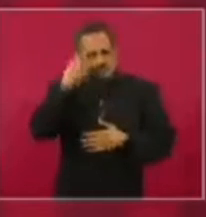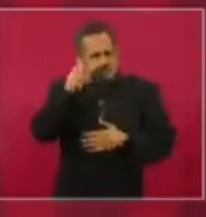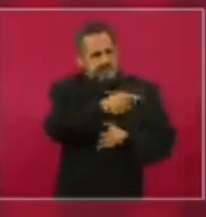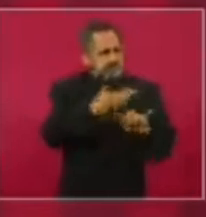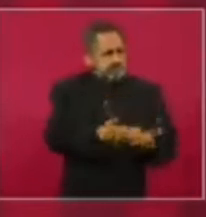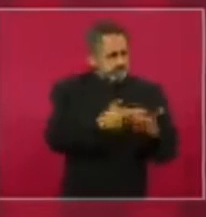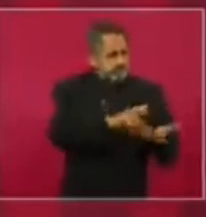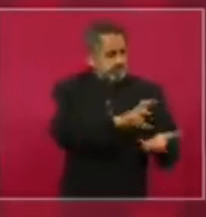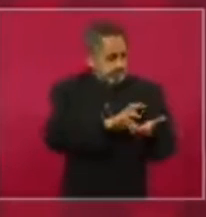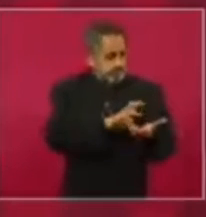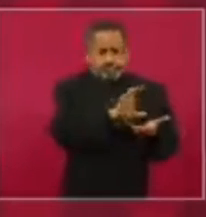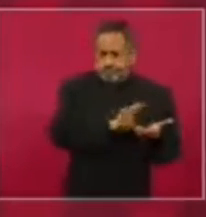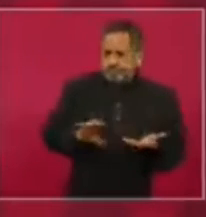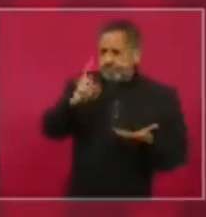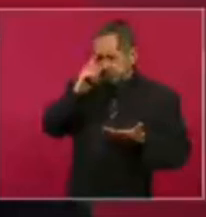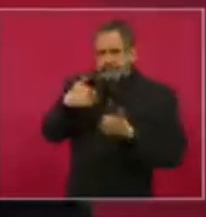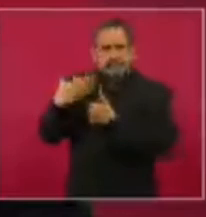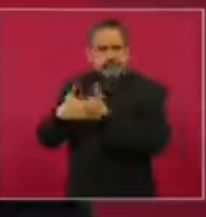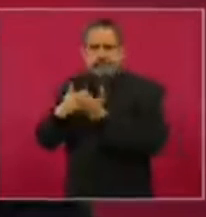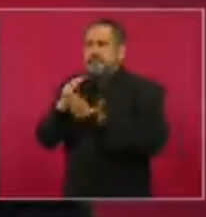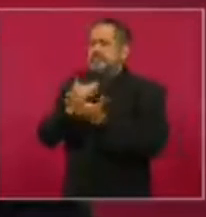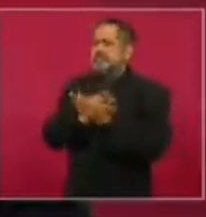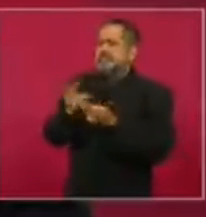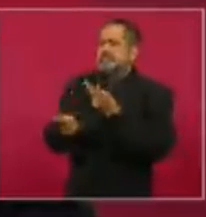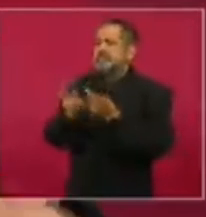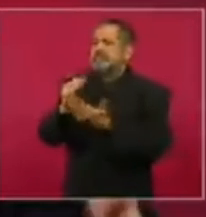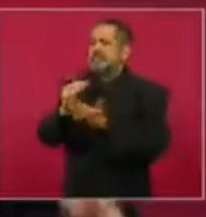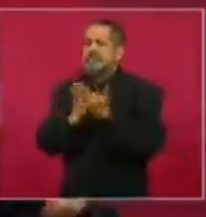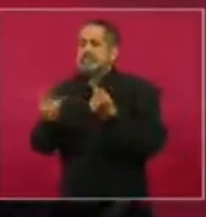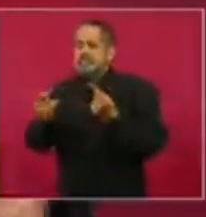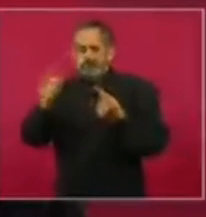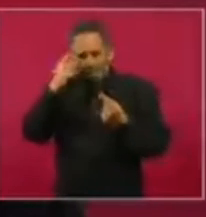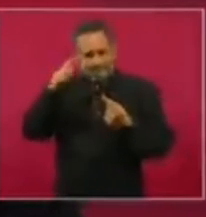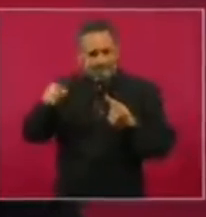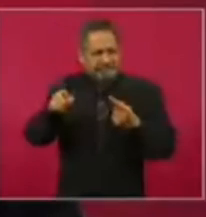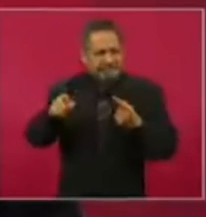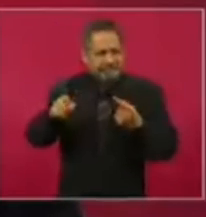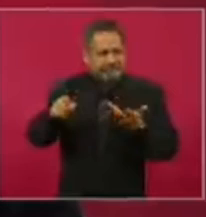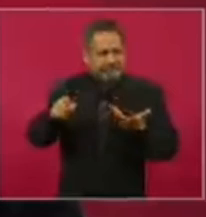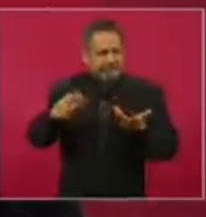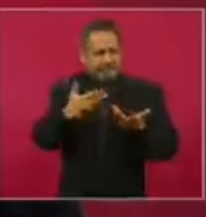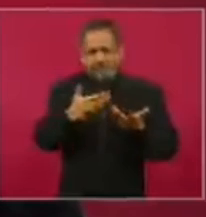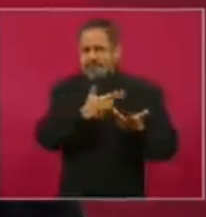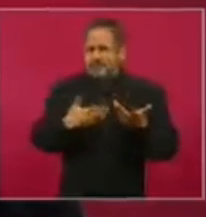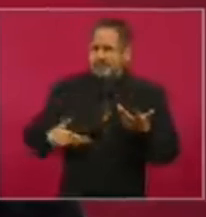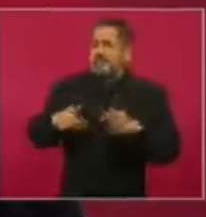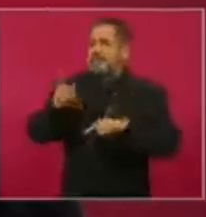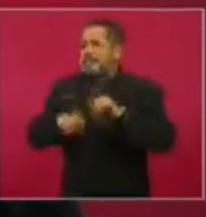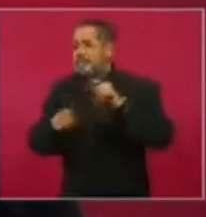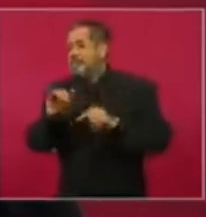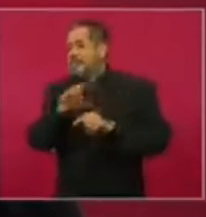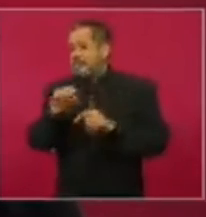para complementar el proceso de